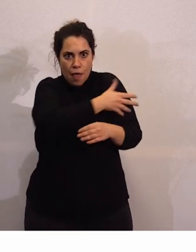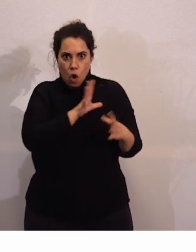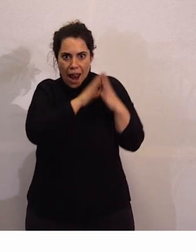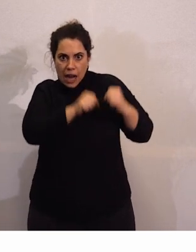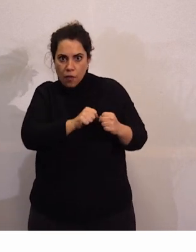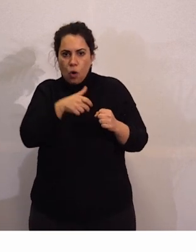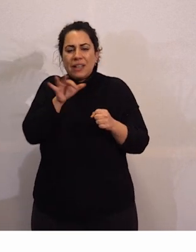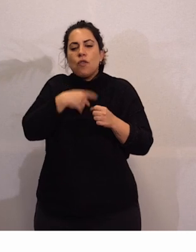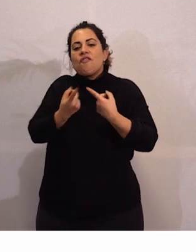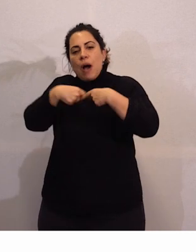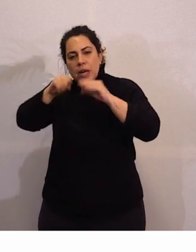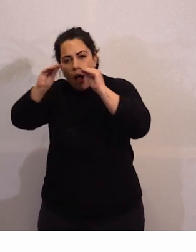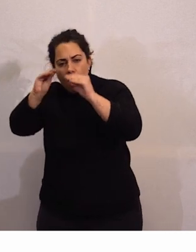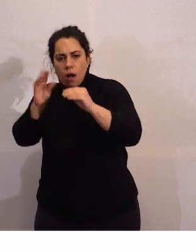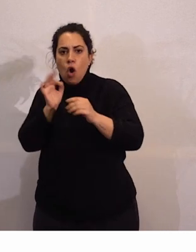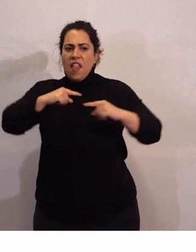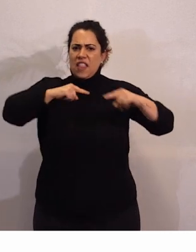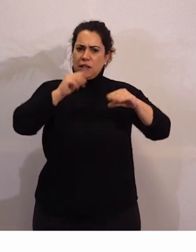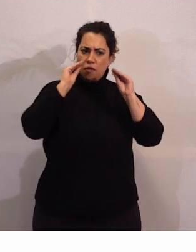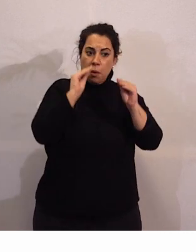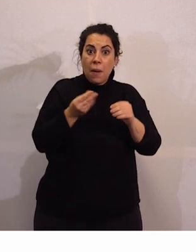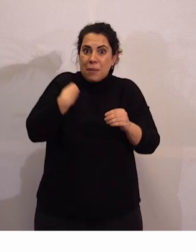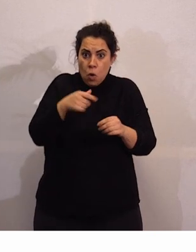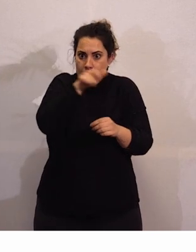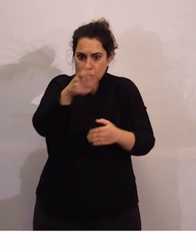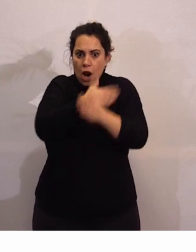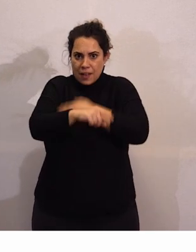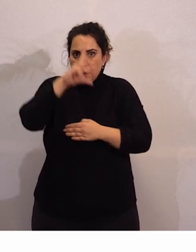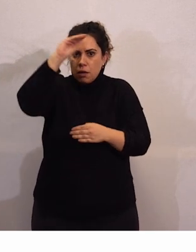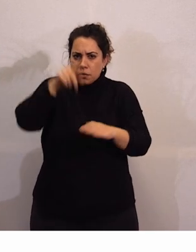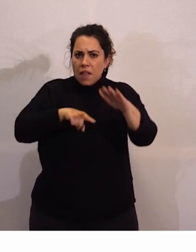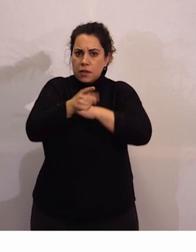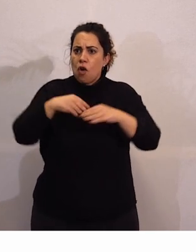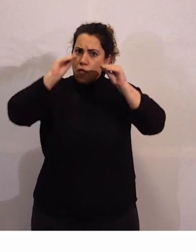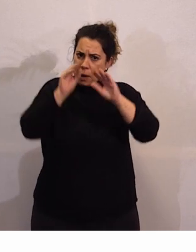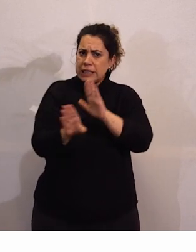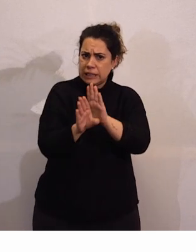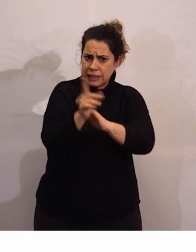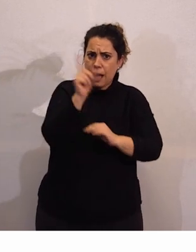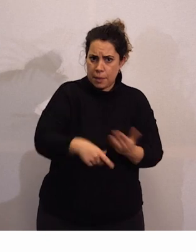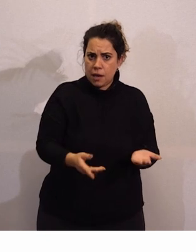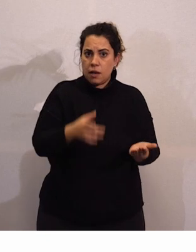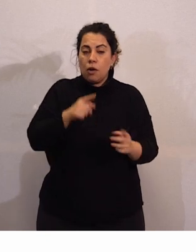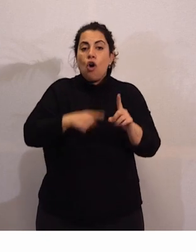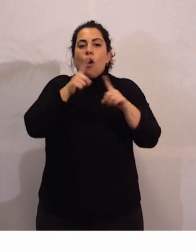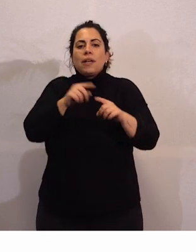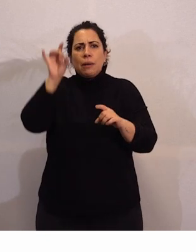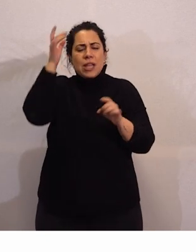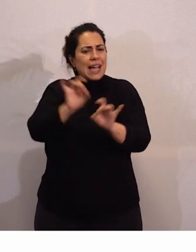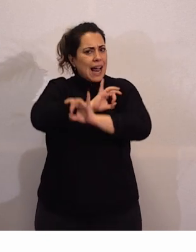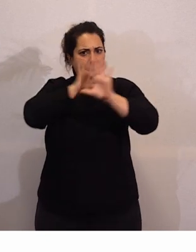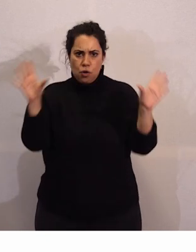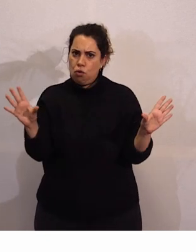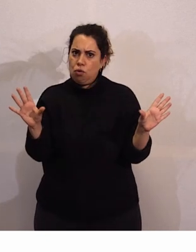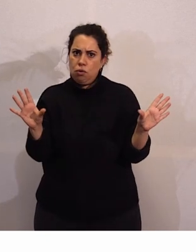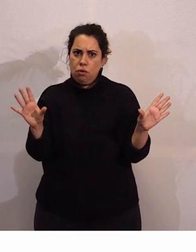o directivos y a las propias personas con discapacidad intelectual y del desarrollo para tener más claras las ideas que